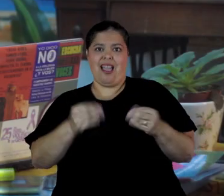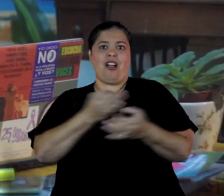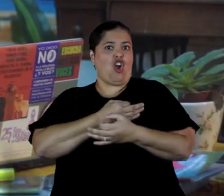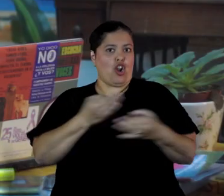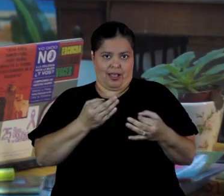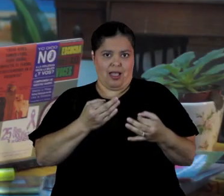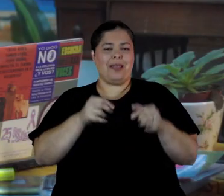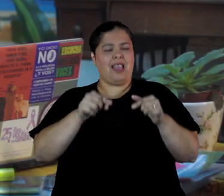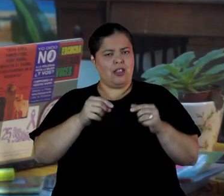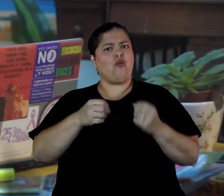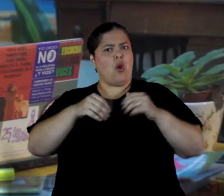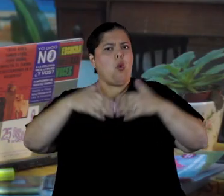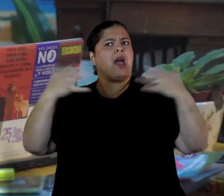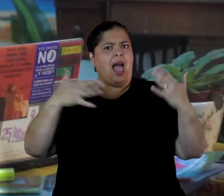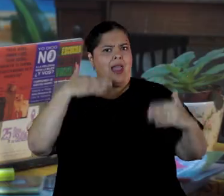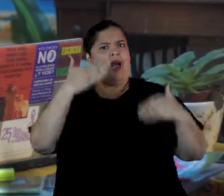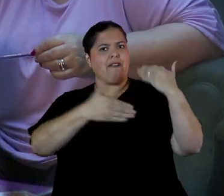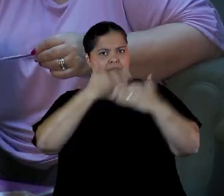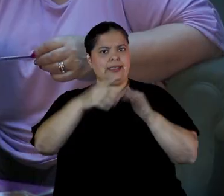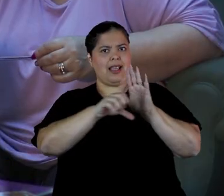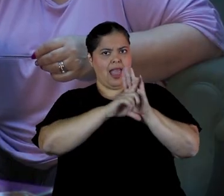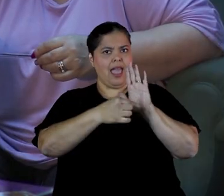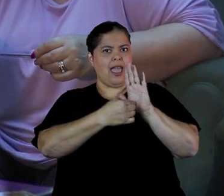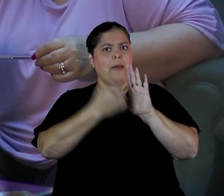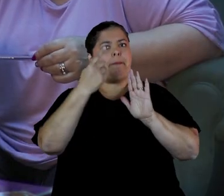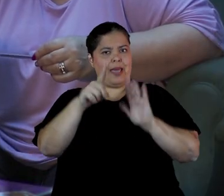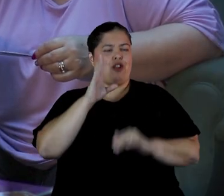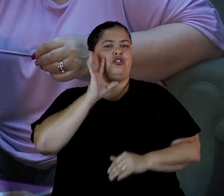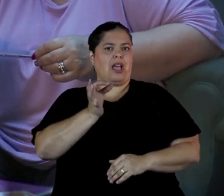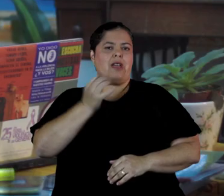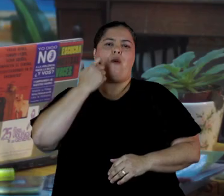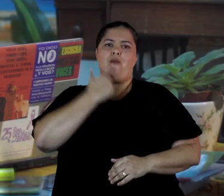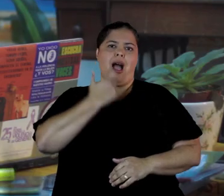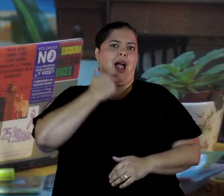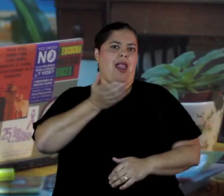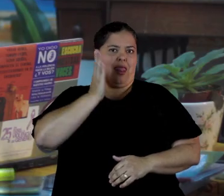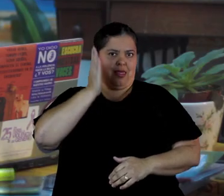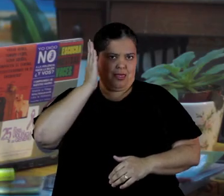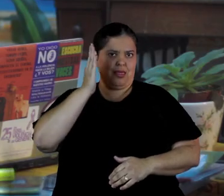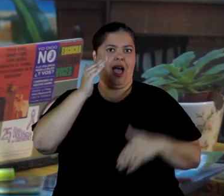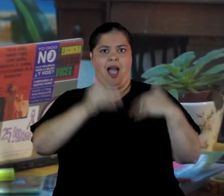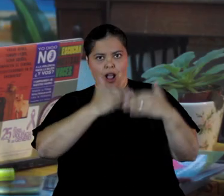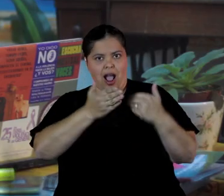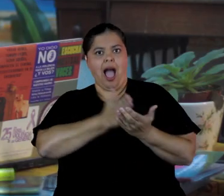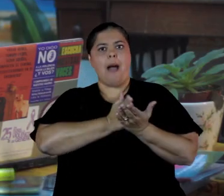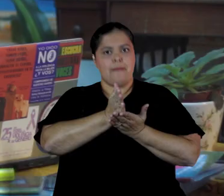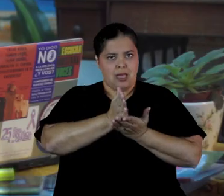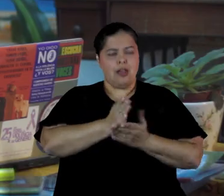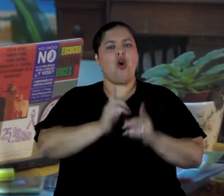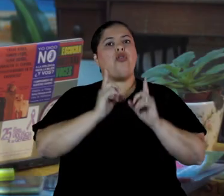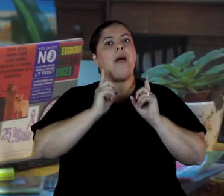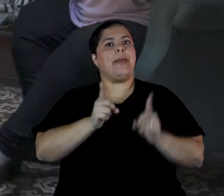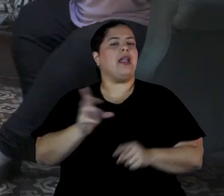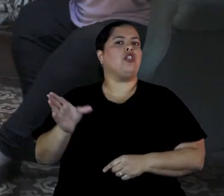avance, pero sabemos que falta mucho por recorrer y en realidad todos los organismos y dependencias